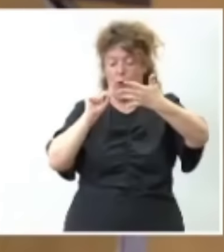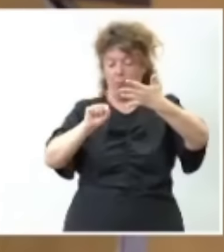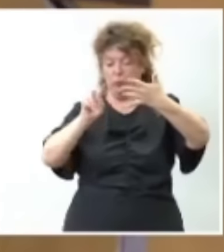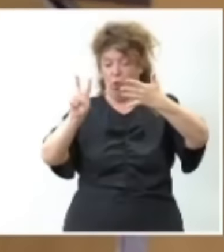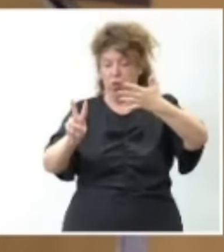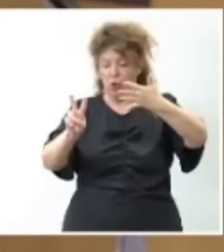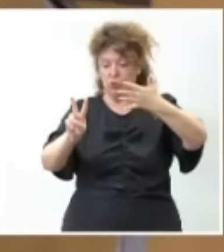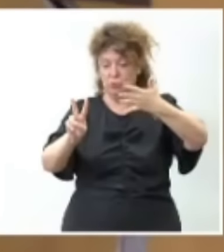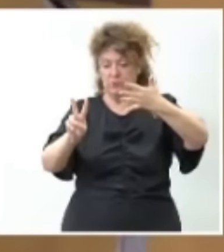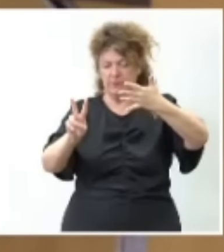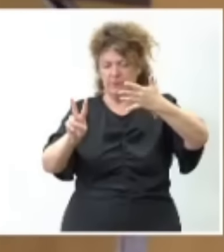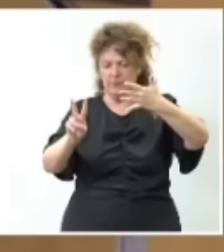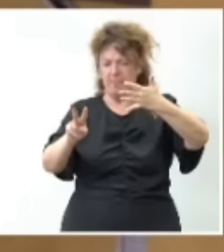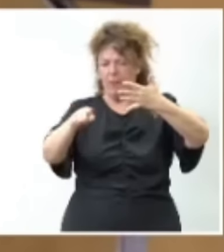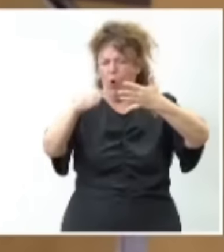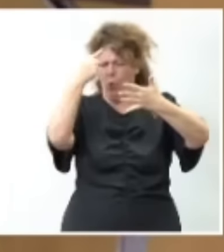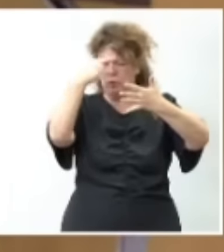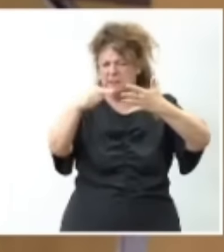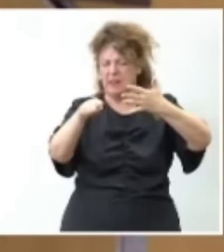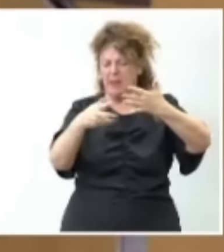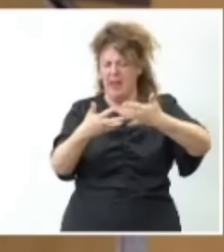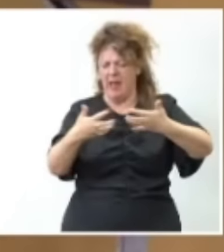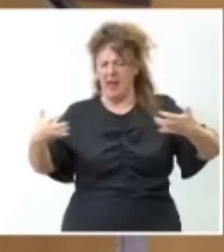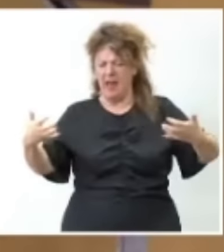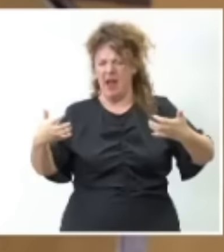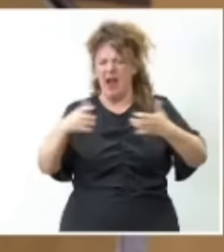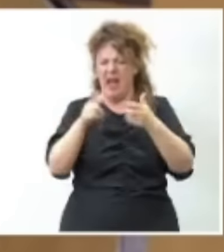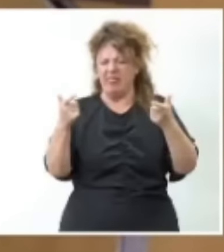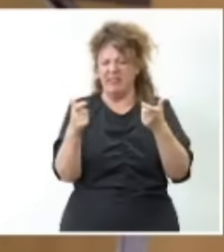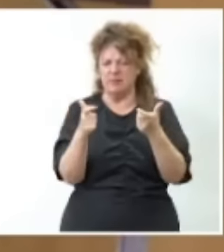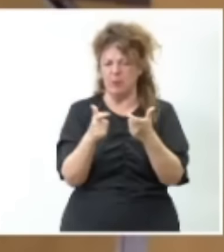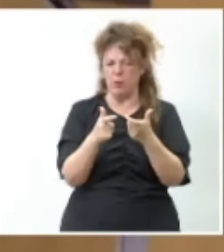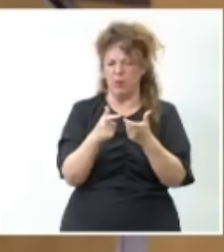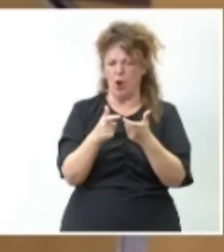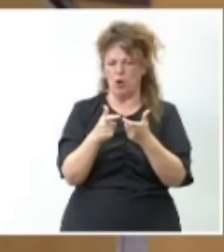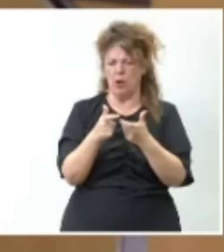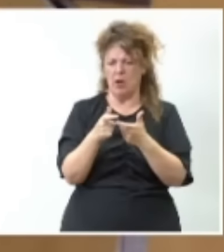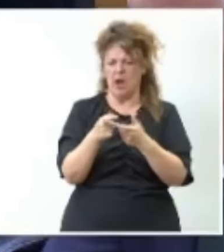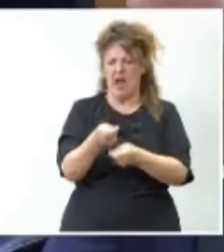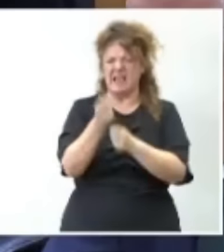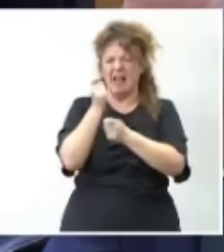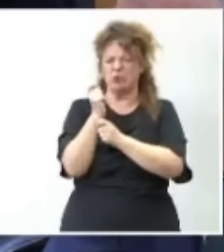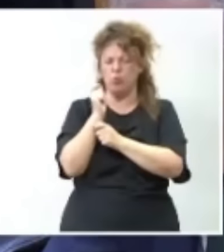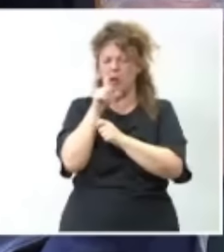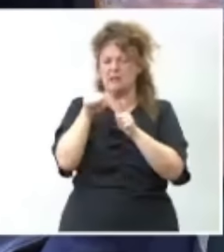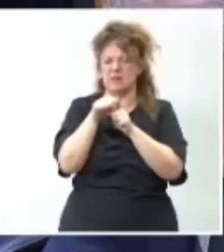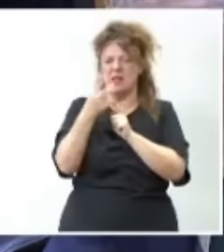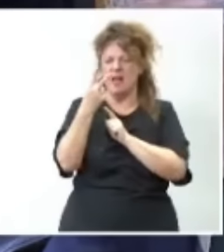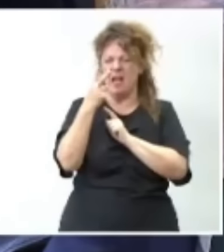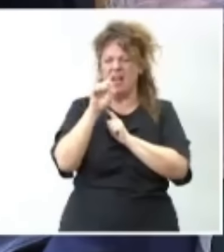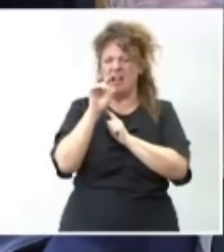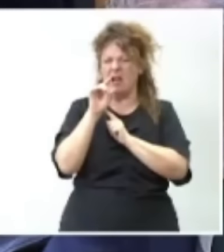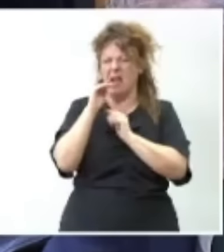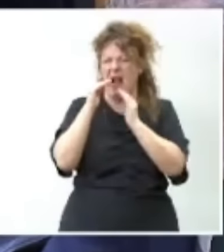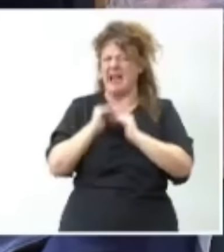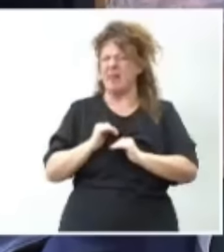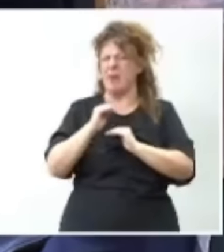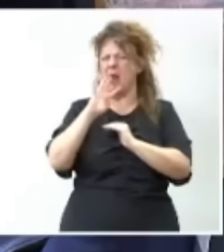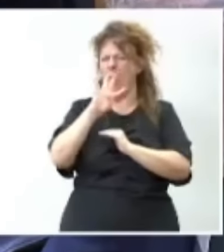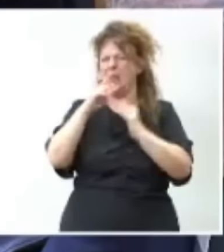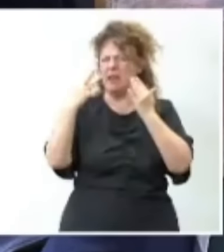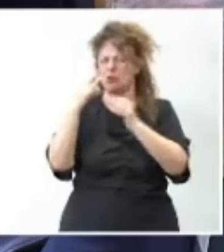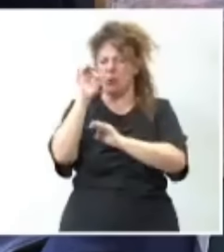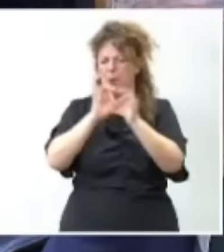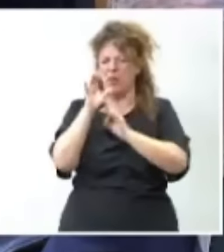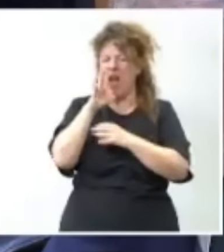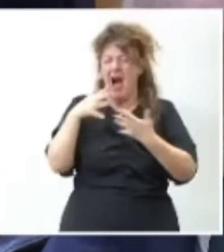como usted bien sabe o debería saber, afirma que hay una disminución en las capturas que alcanzaba el 48%, señor ministro. A día de